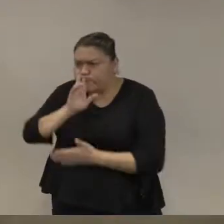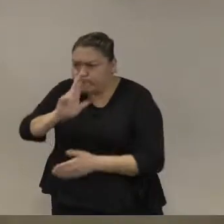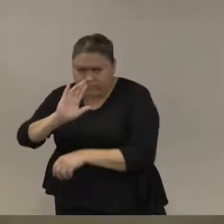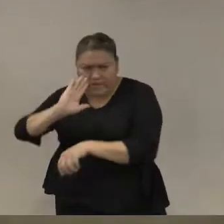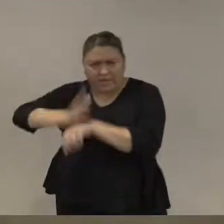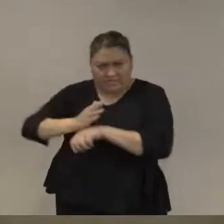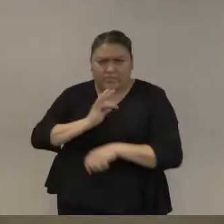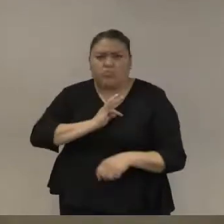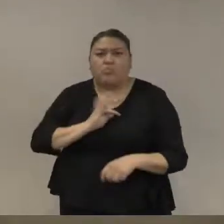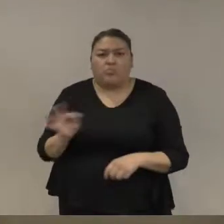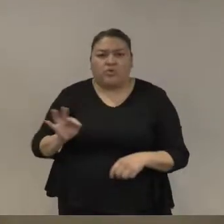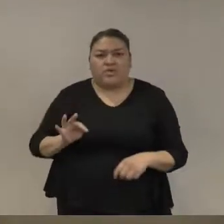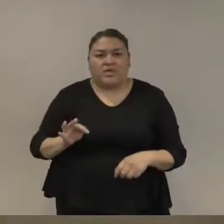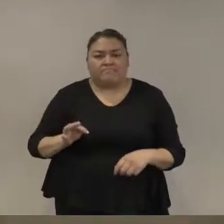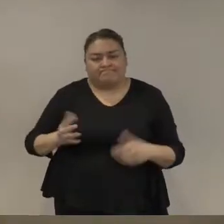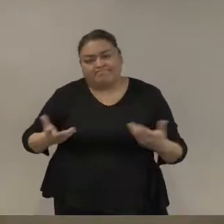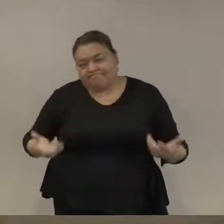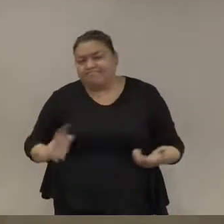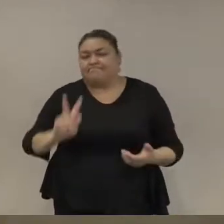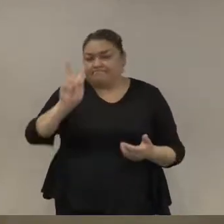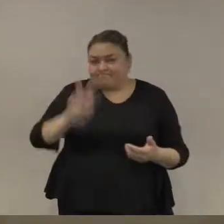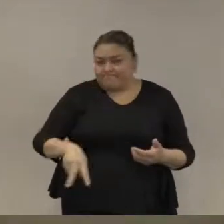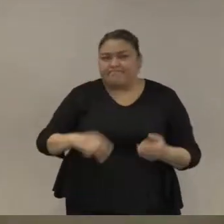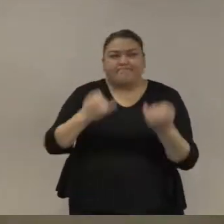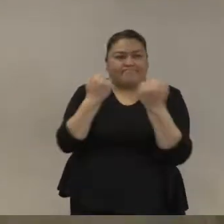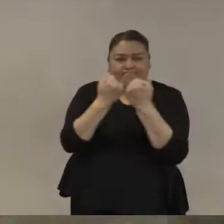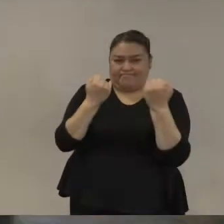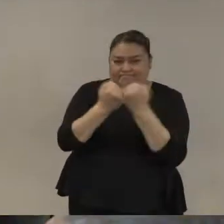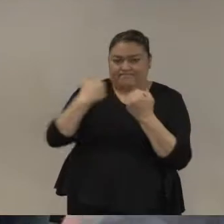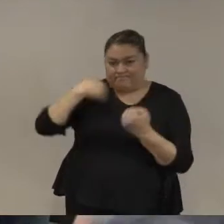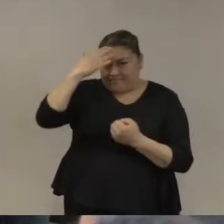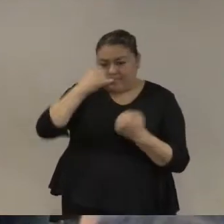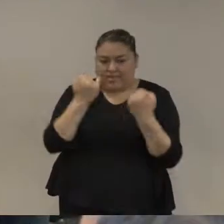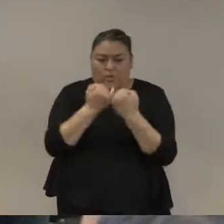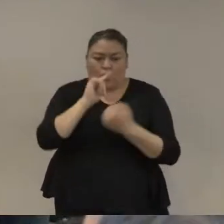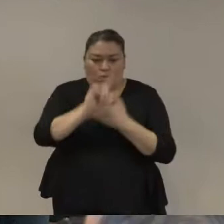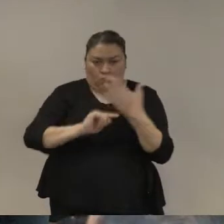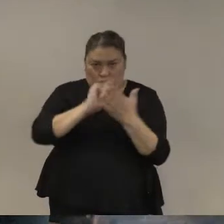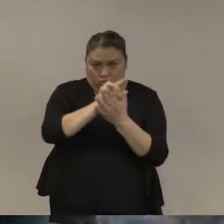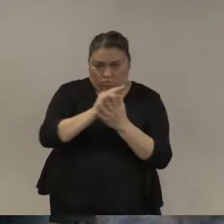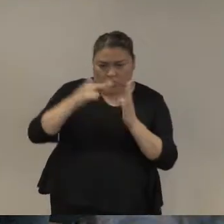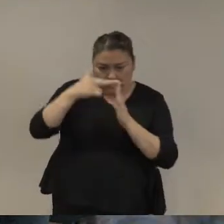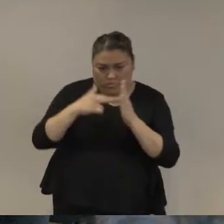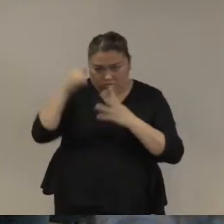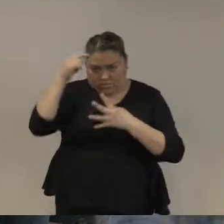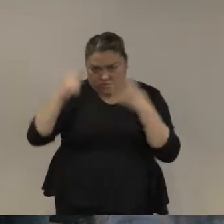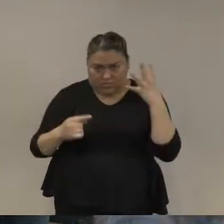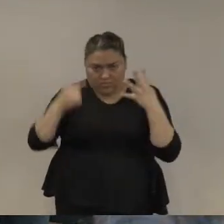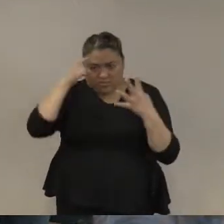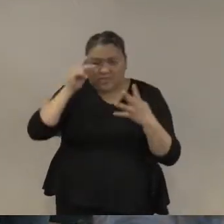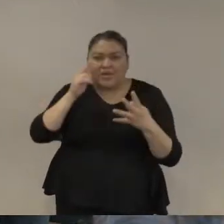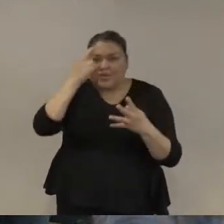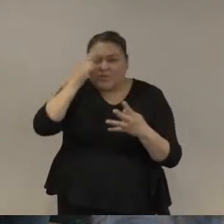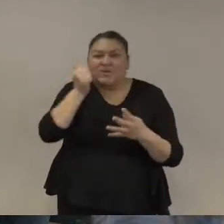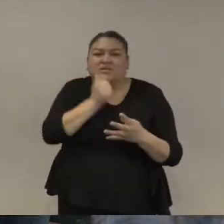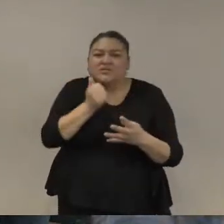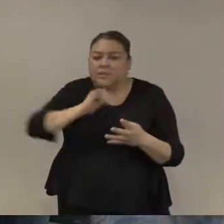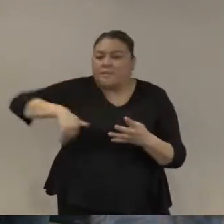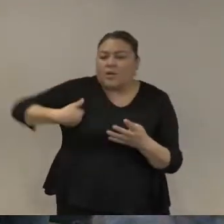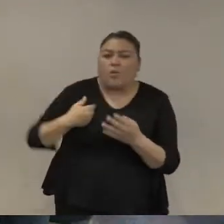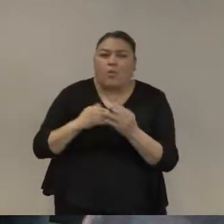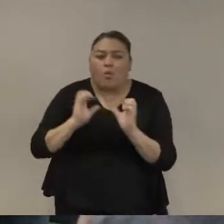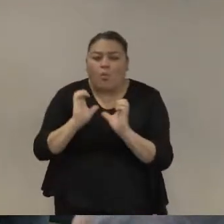trata la evidencia por las leyes de las reglas de manejo de evidencia en vez de sacar